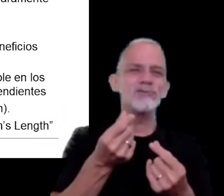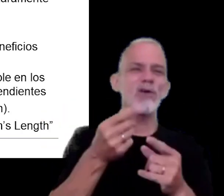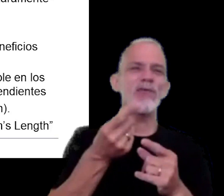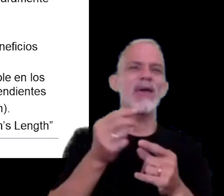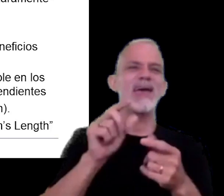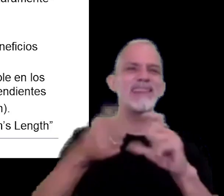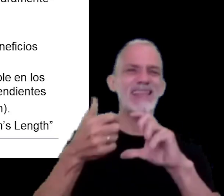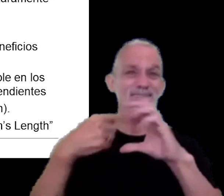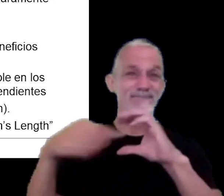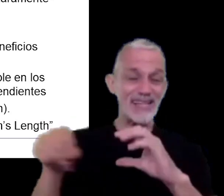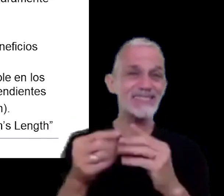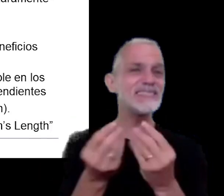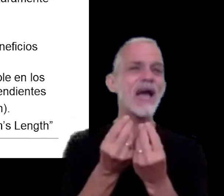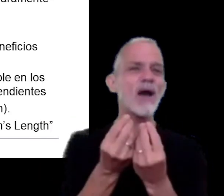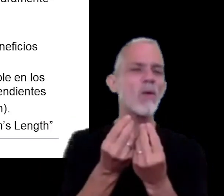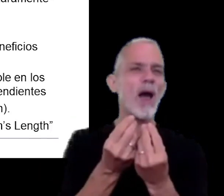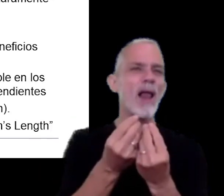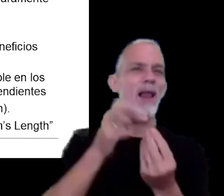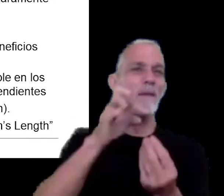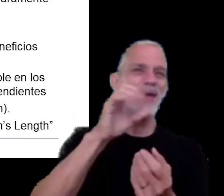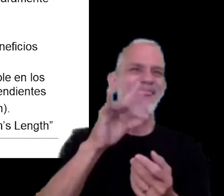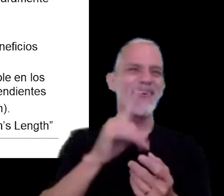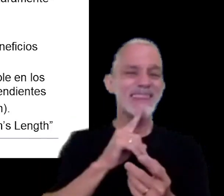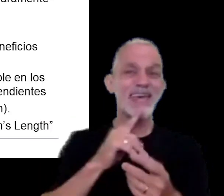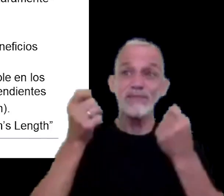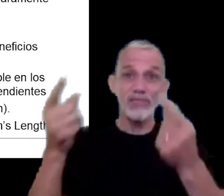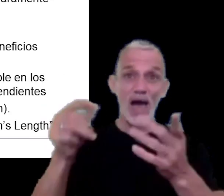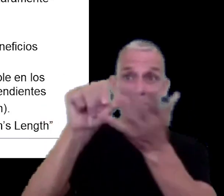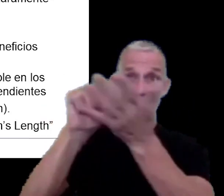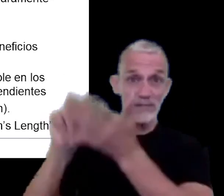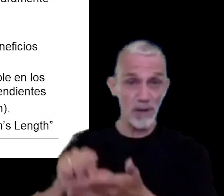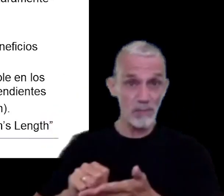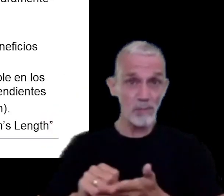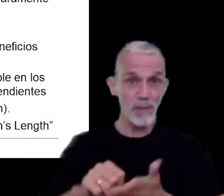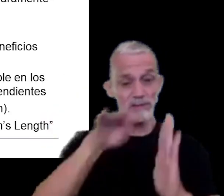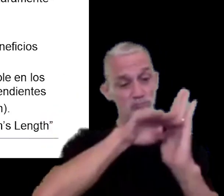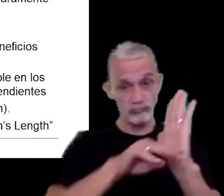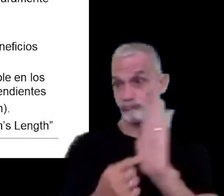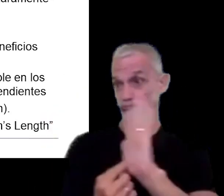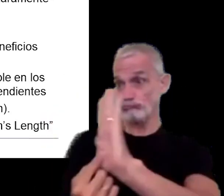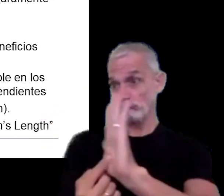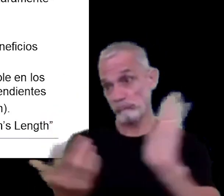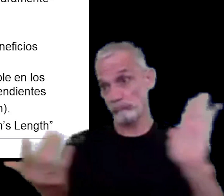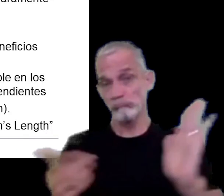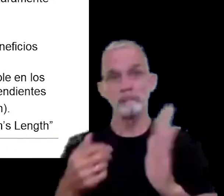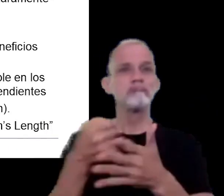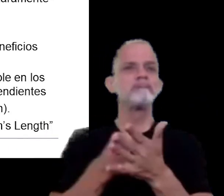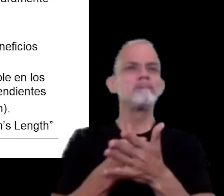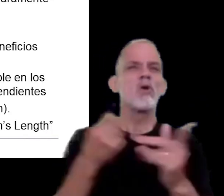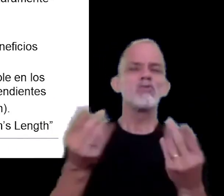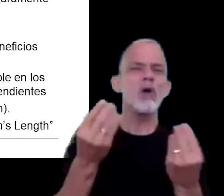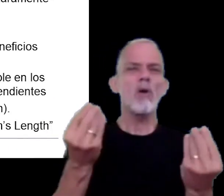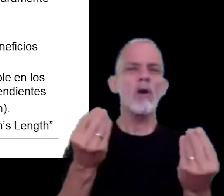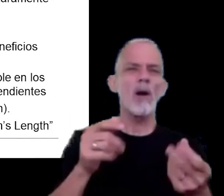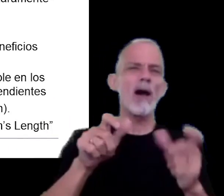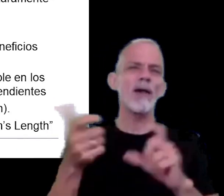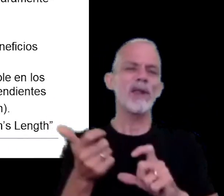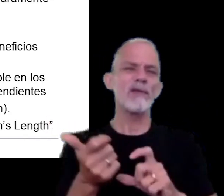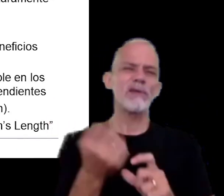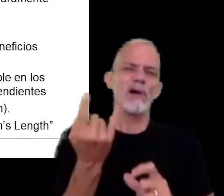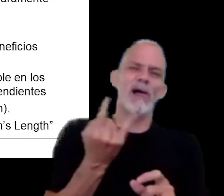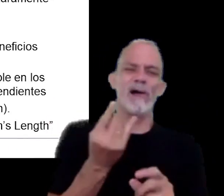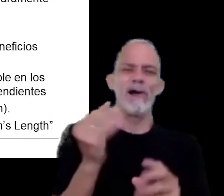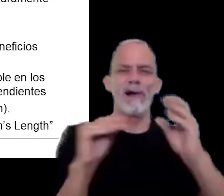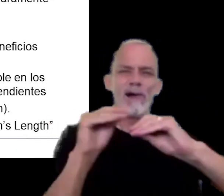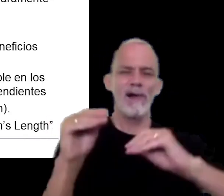brindarle a los países los medios necesarios para luchar contra la transferencia artificial de